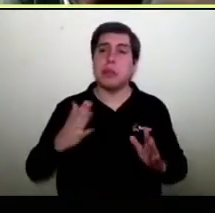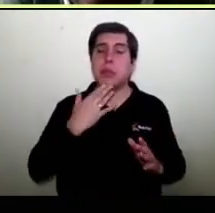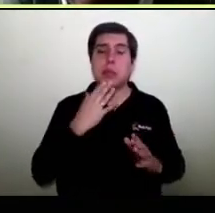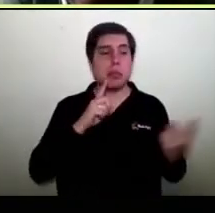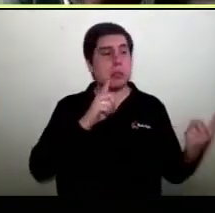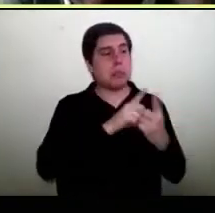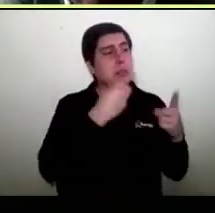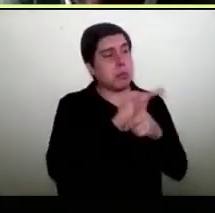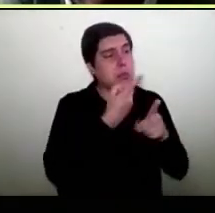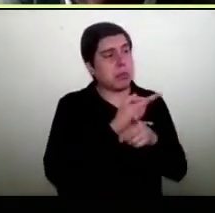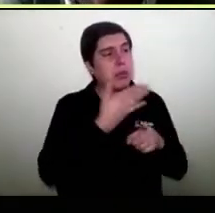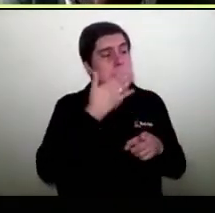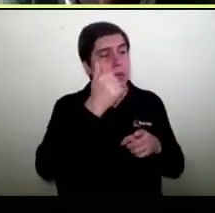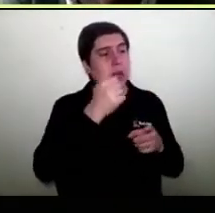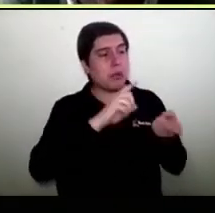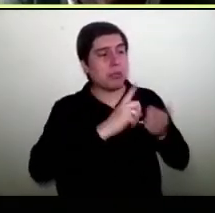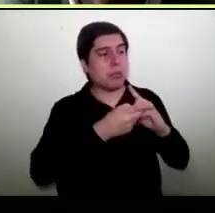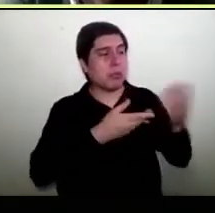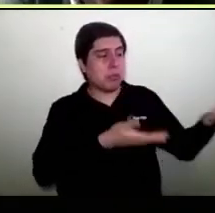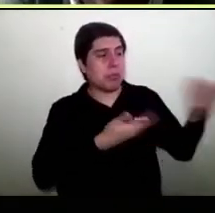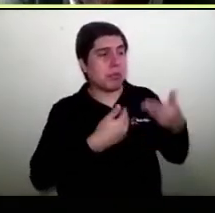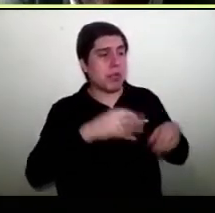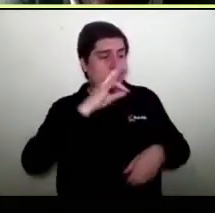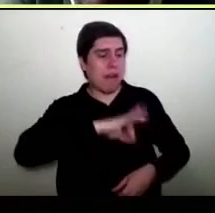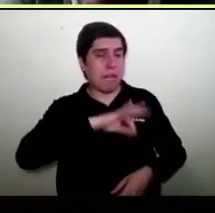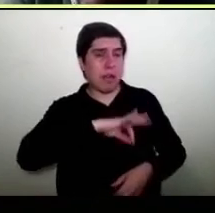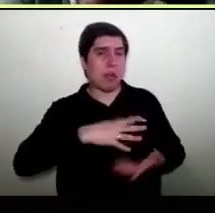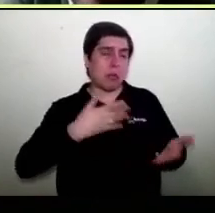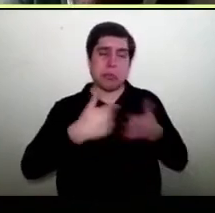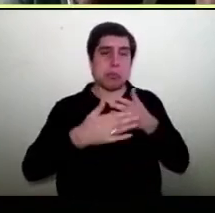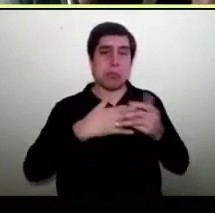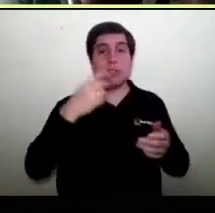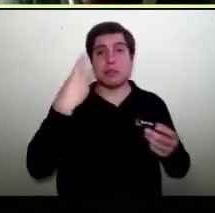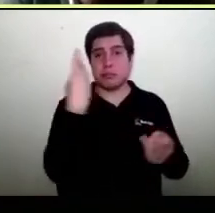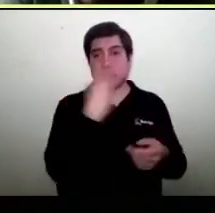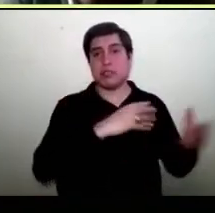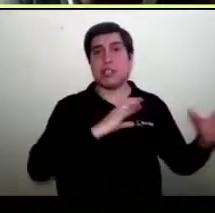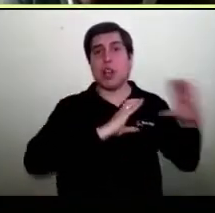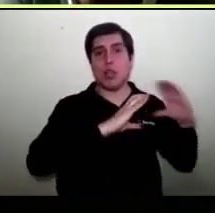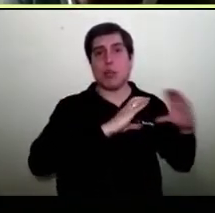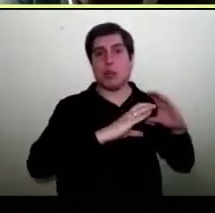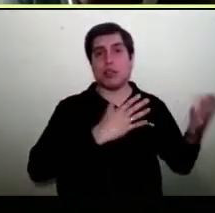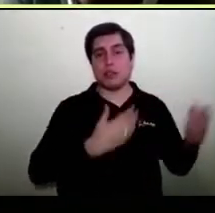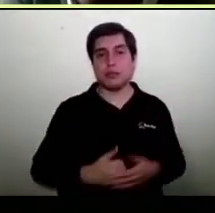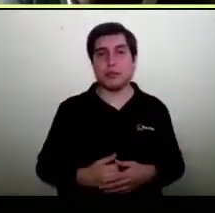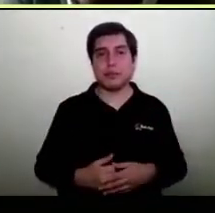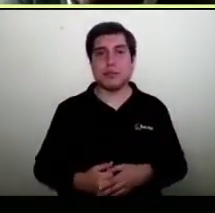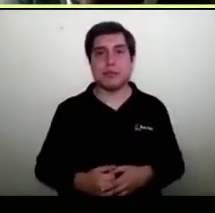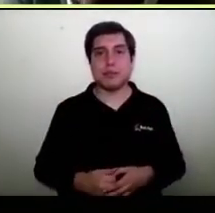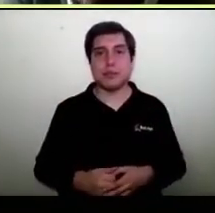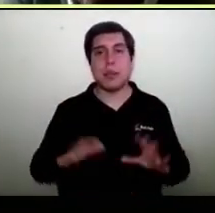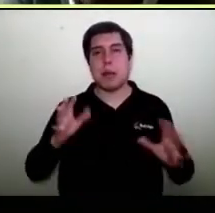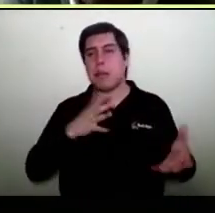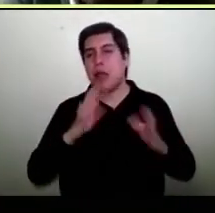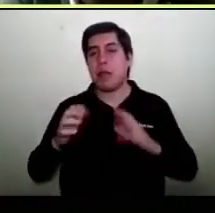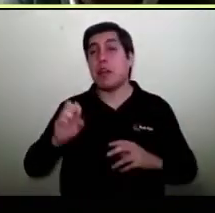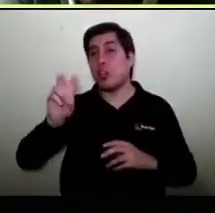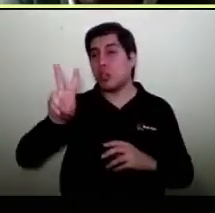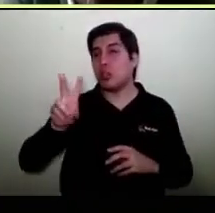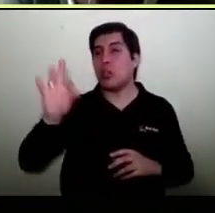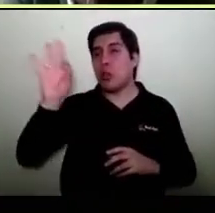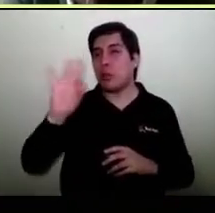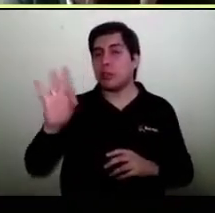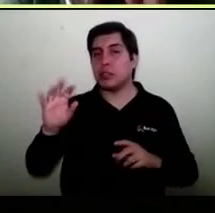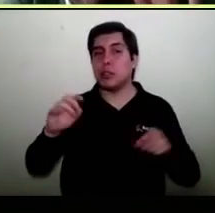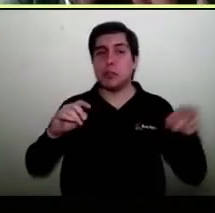le puedes decir que te paguen por transferencia electrónica o como tú quieras debería ser de la respuesta del orden del 2% donde nosotros no